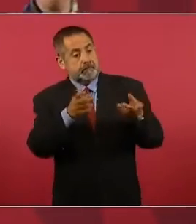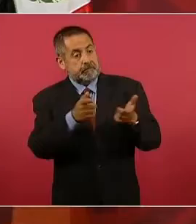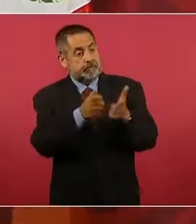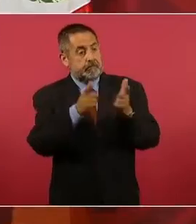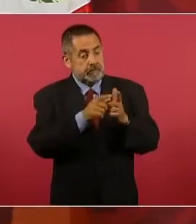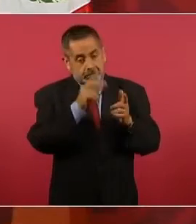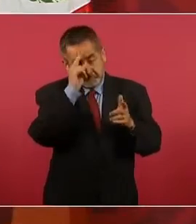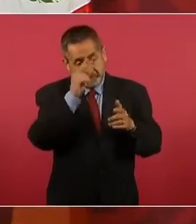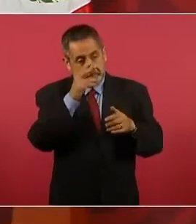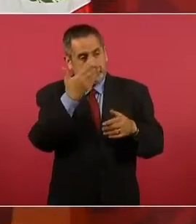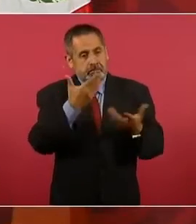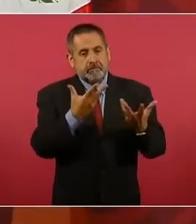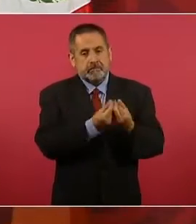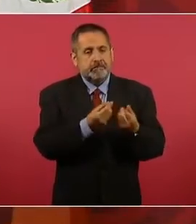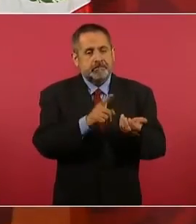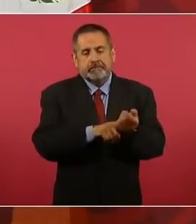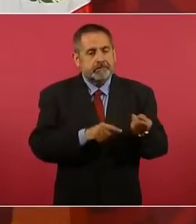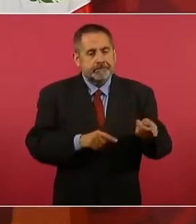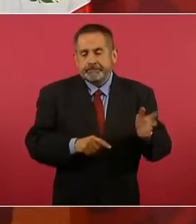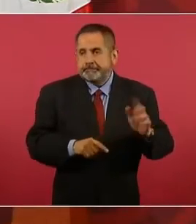del régimen.